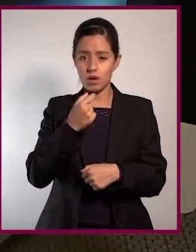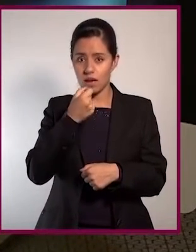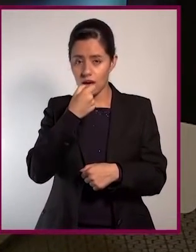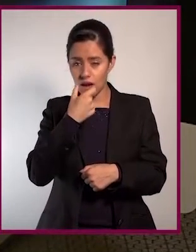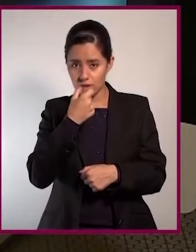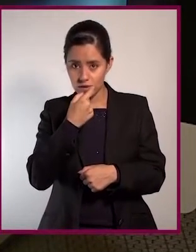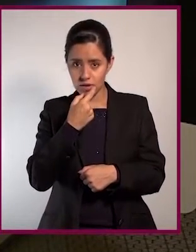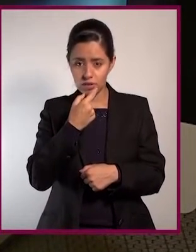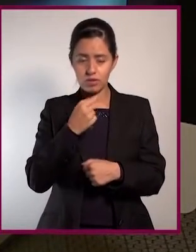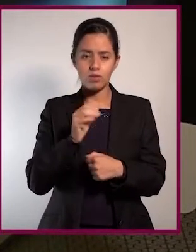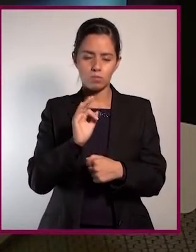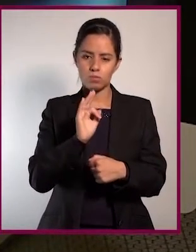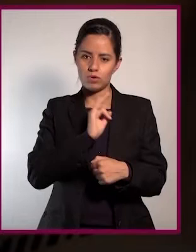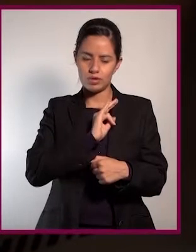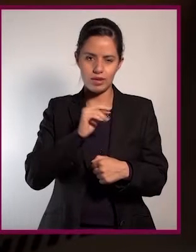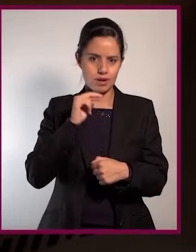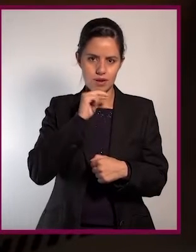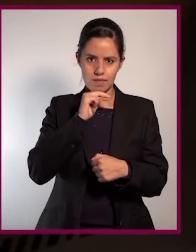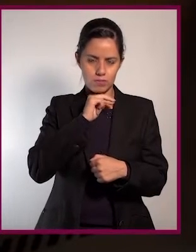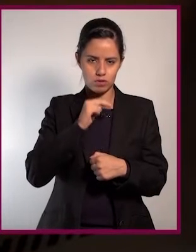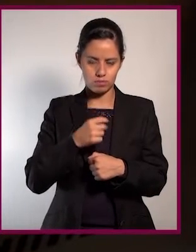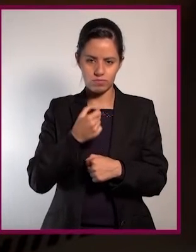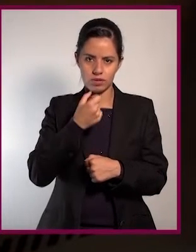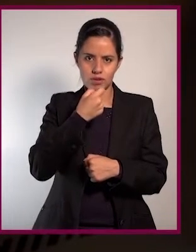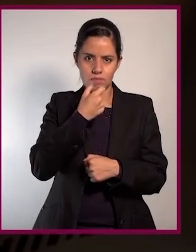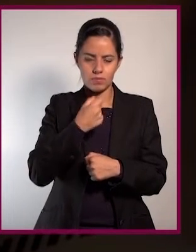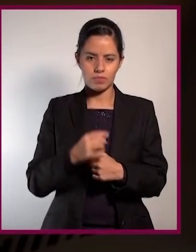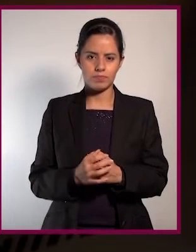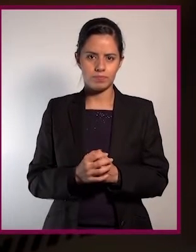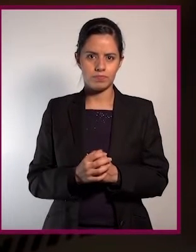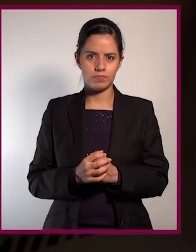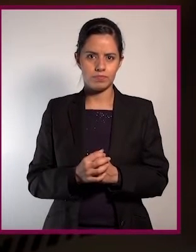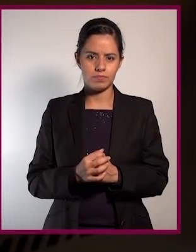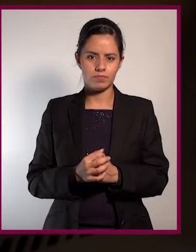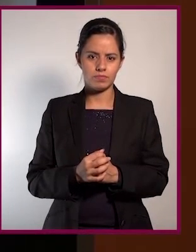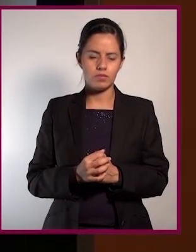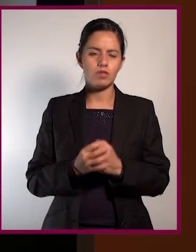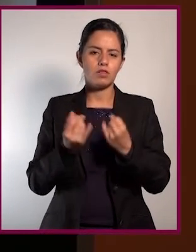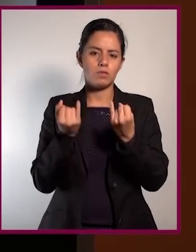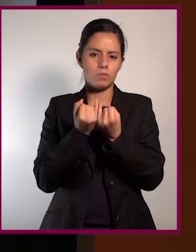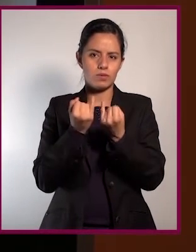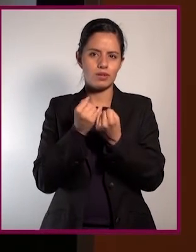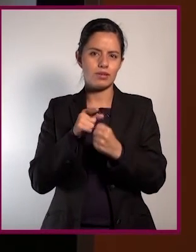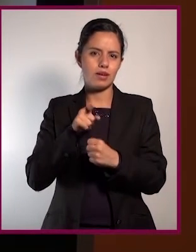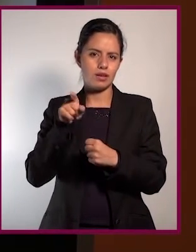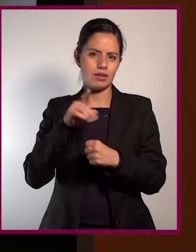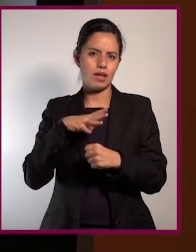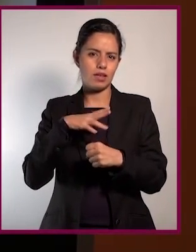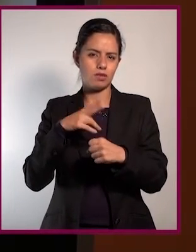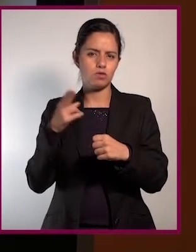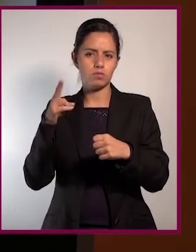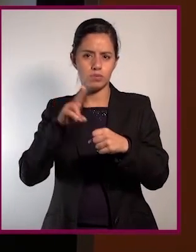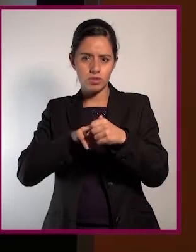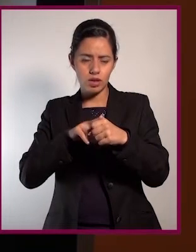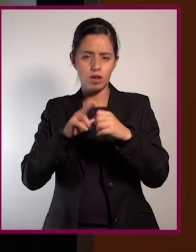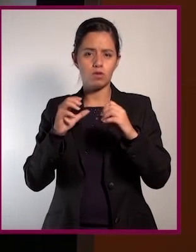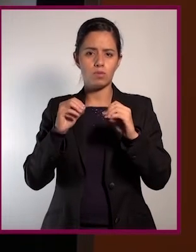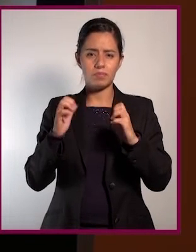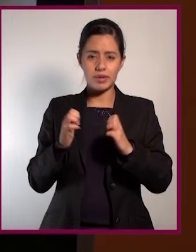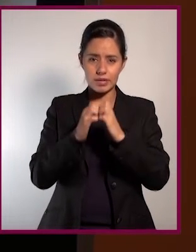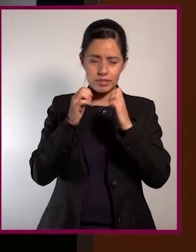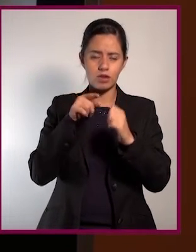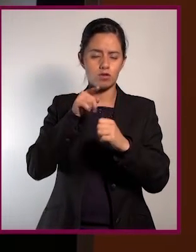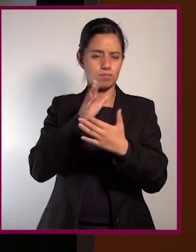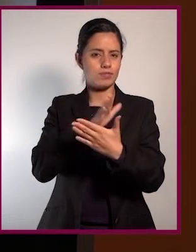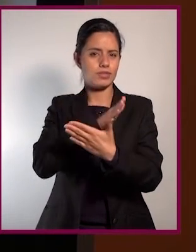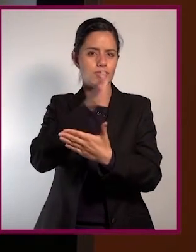posibilidad de tomar algún antihistamínico, tomarlo de forma inmediata y pues dirigirse a un servicio